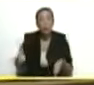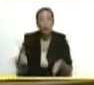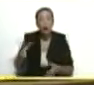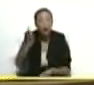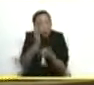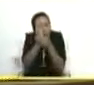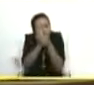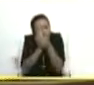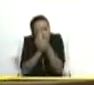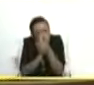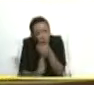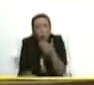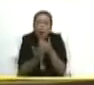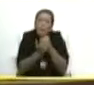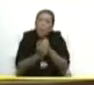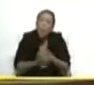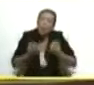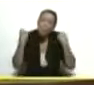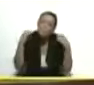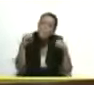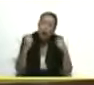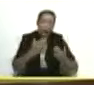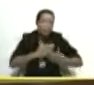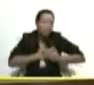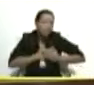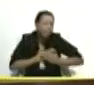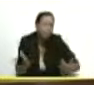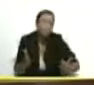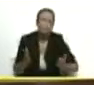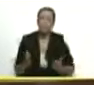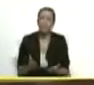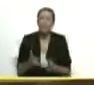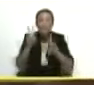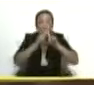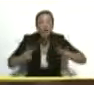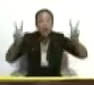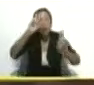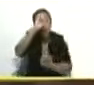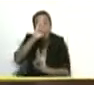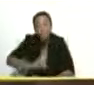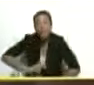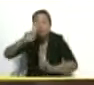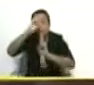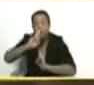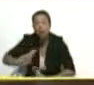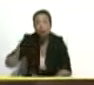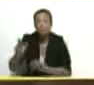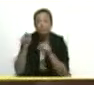la solidaridad, a la práctica de los valores del respeto.